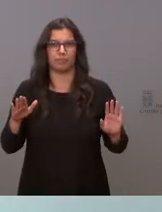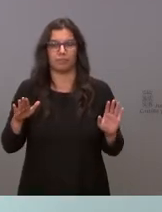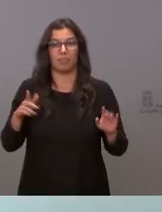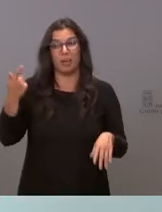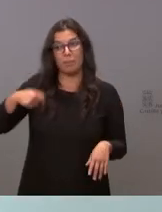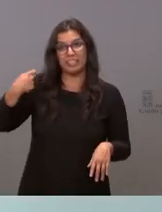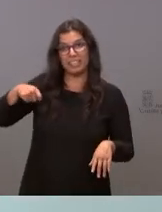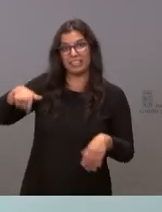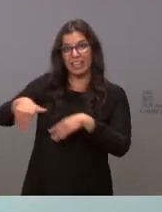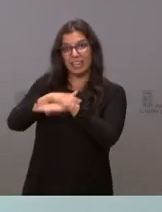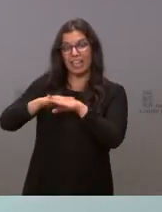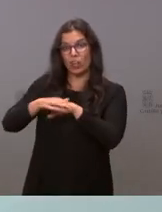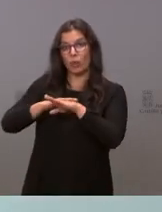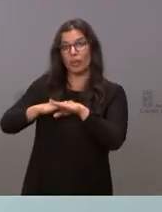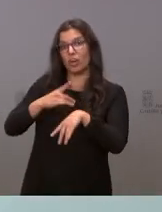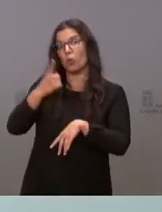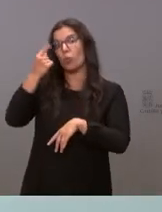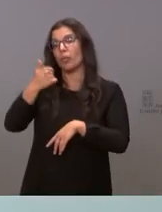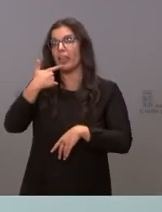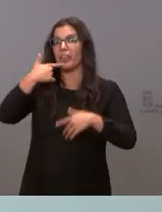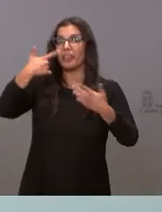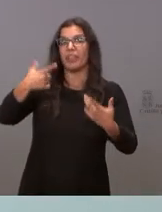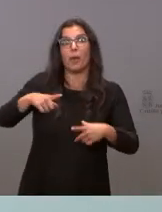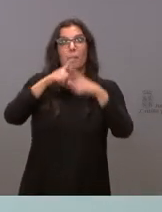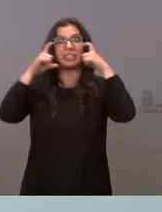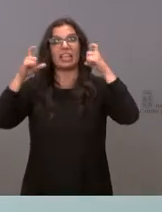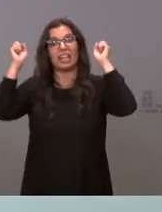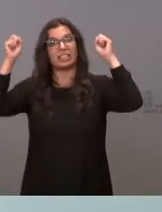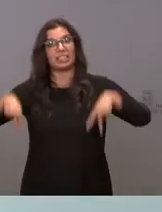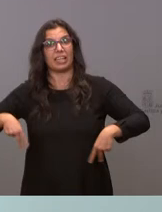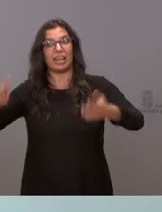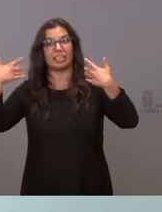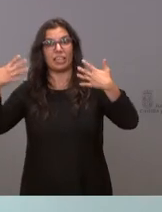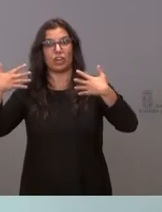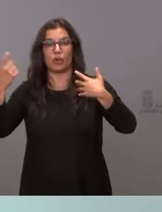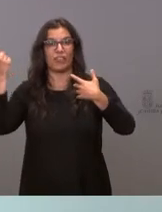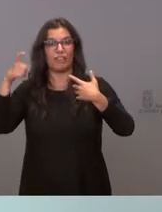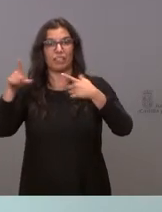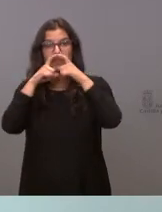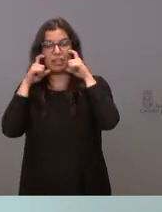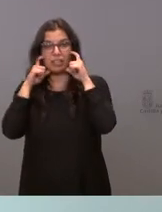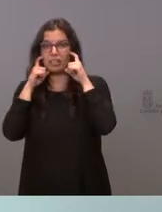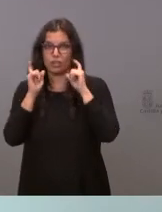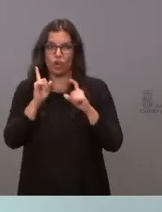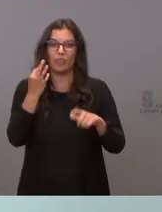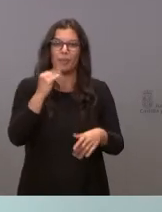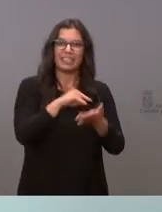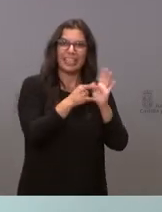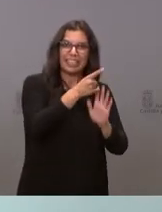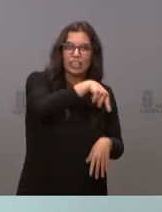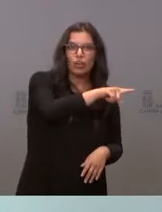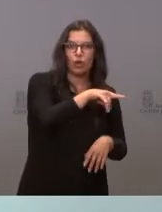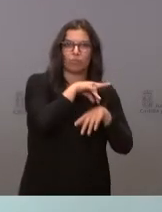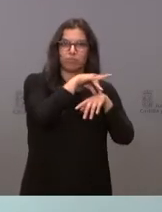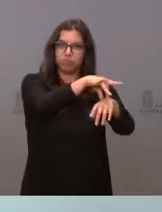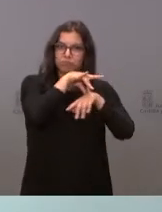presidente de Gobierno el que salga un día diciendo que la mascarilla fuera en exteriores. Tienen que ser los técnicos, los